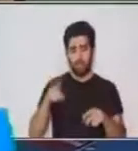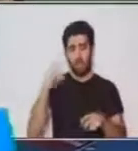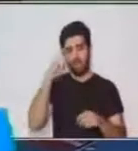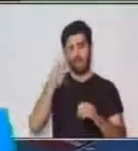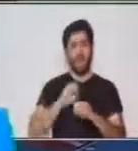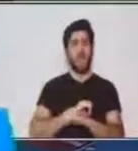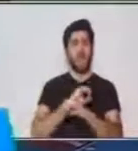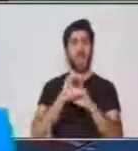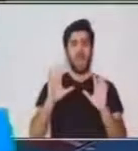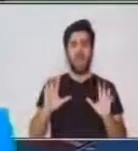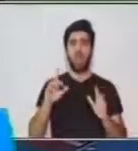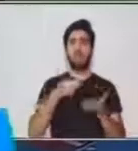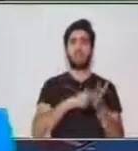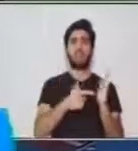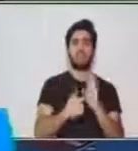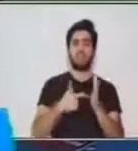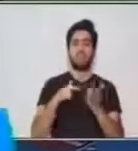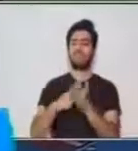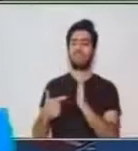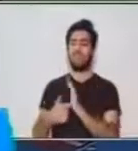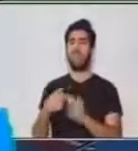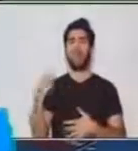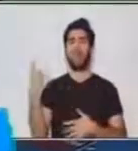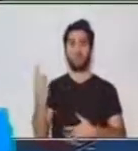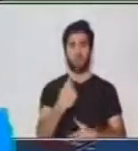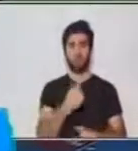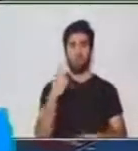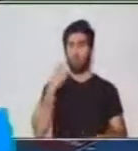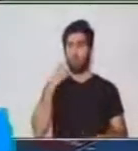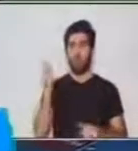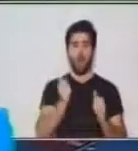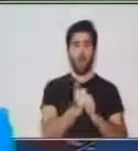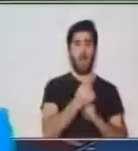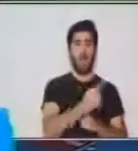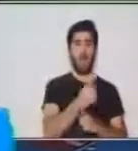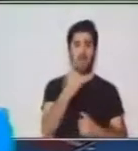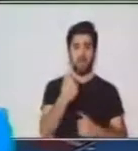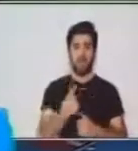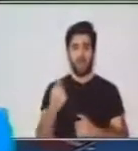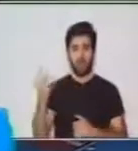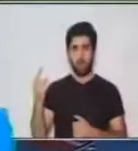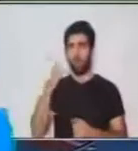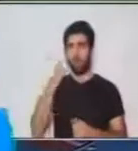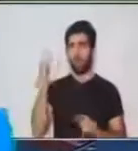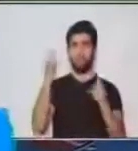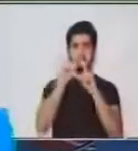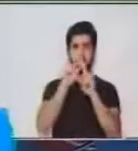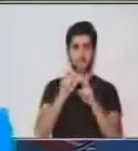qué significa cada una de estas palabras.